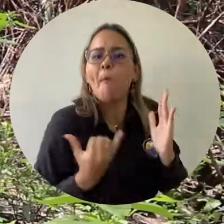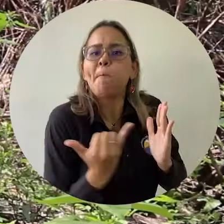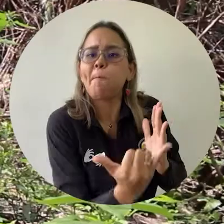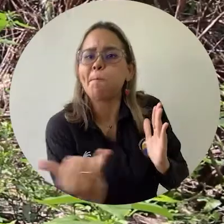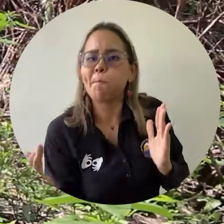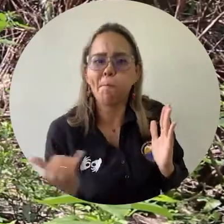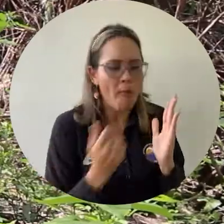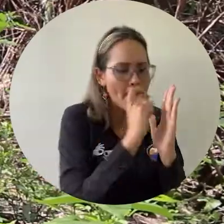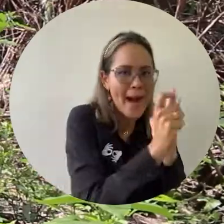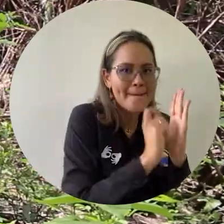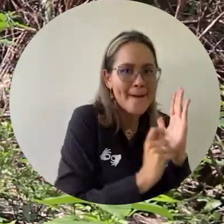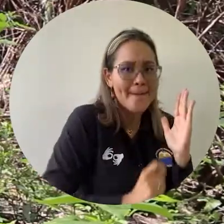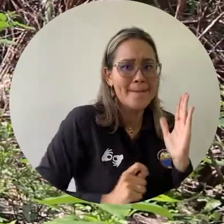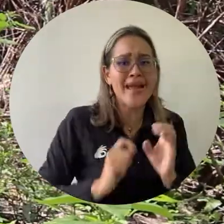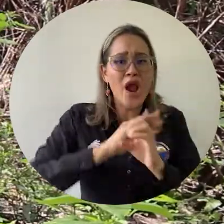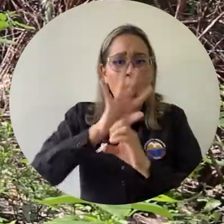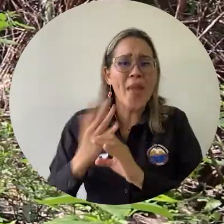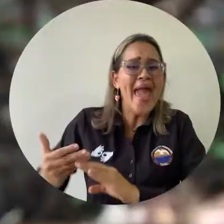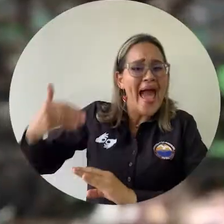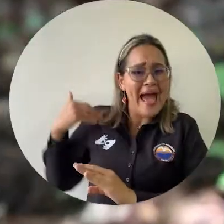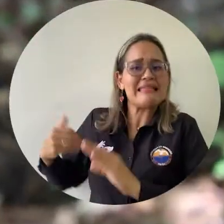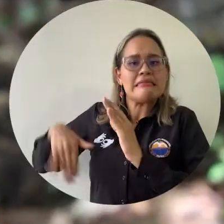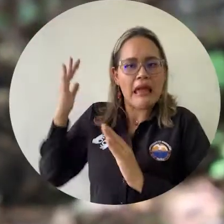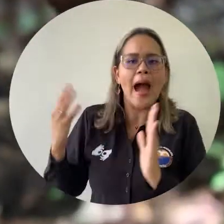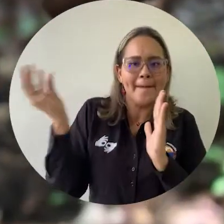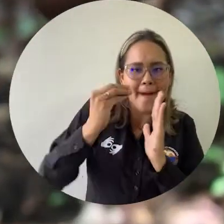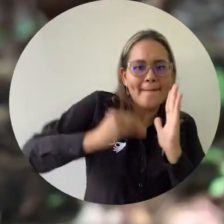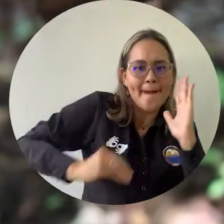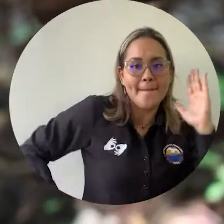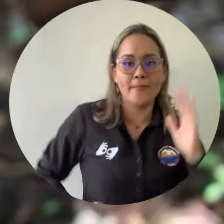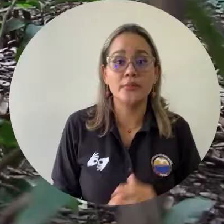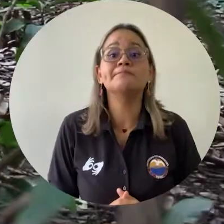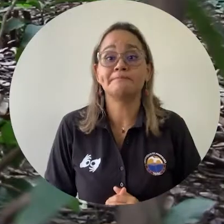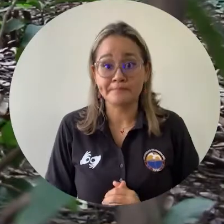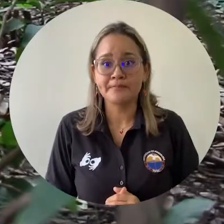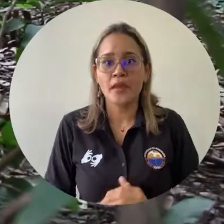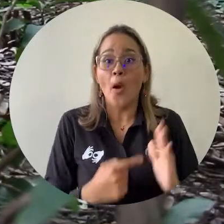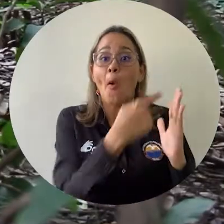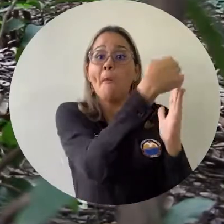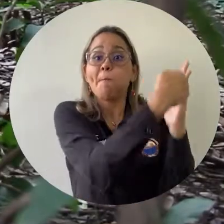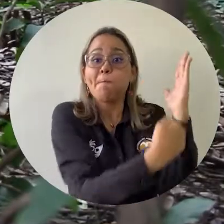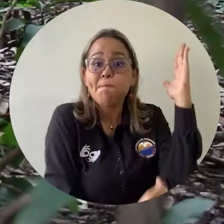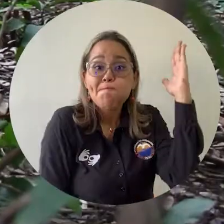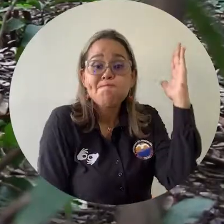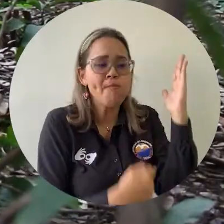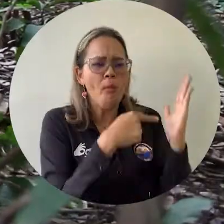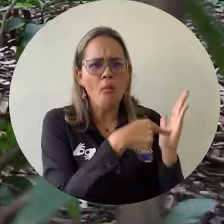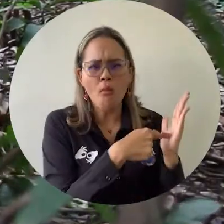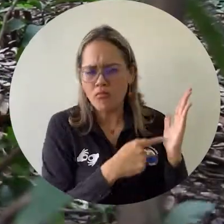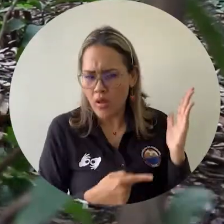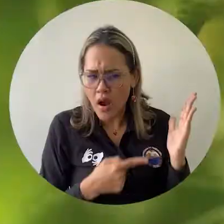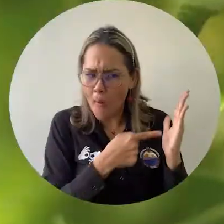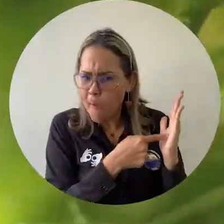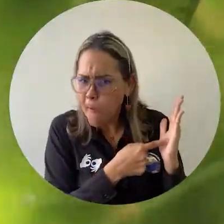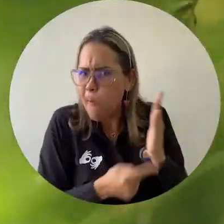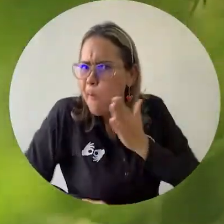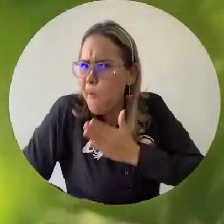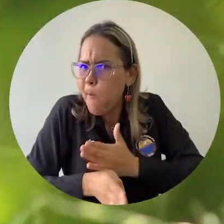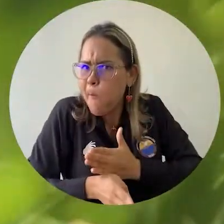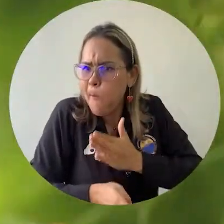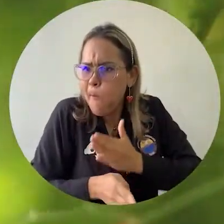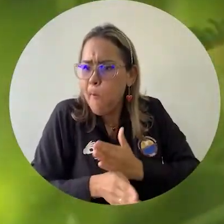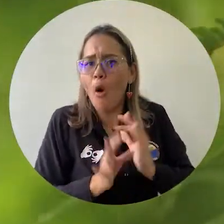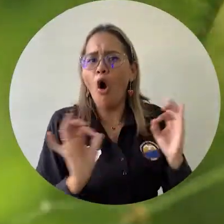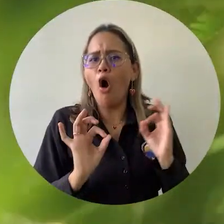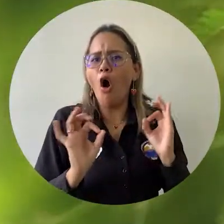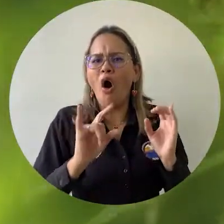ido nutriendo desde antes de la pandemia. Con estos procesos, se busca conocer si las especies registradas en el bosque seco han mantenido sus